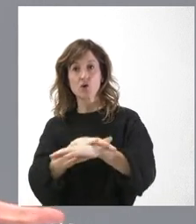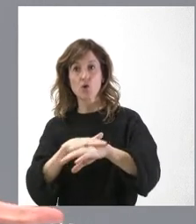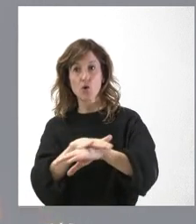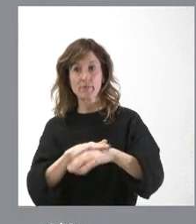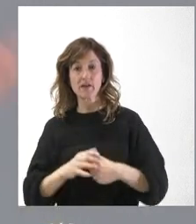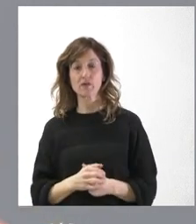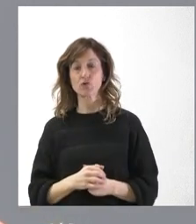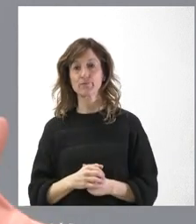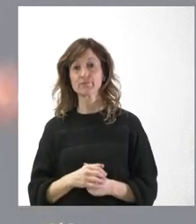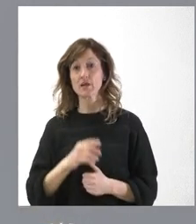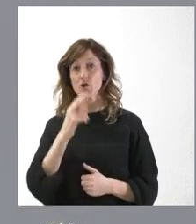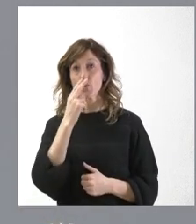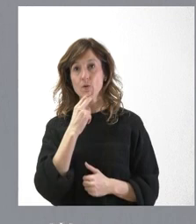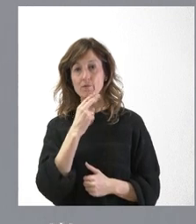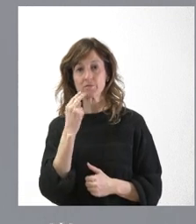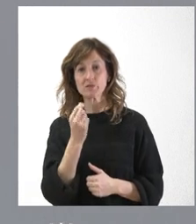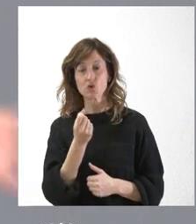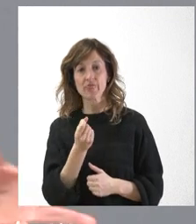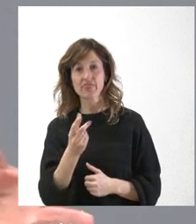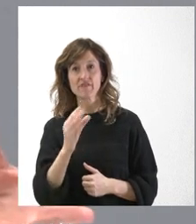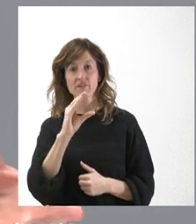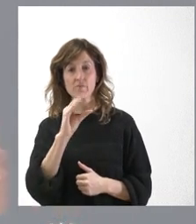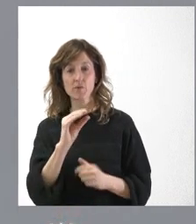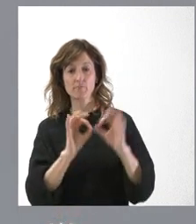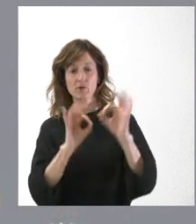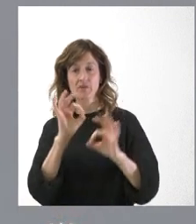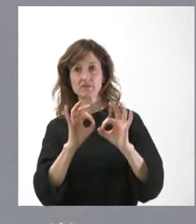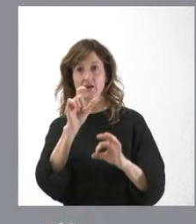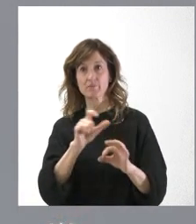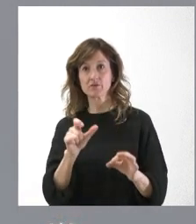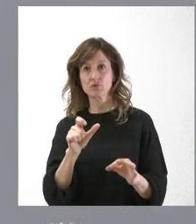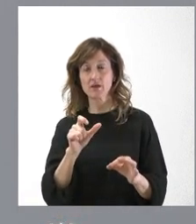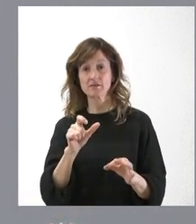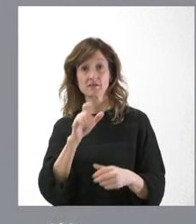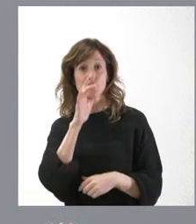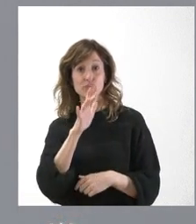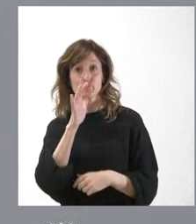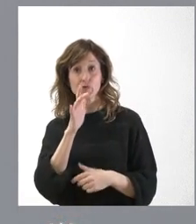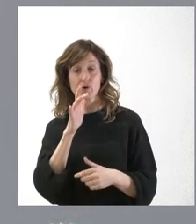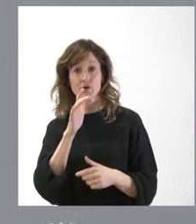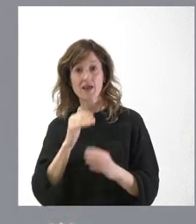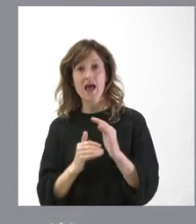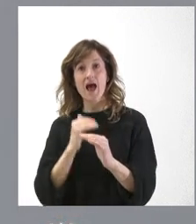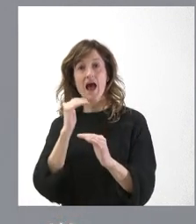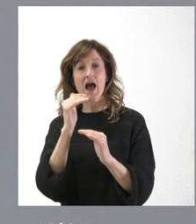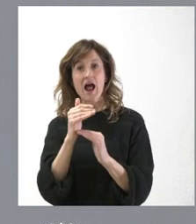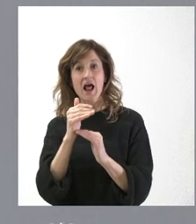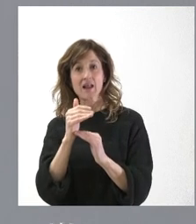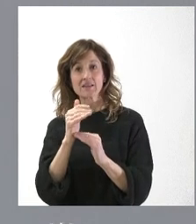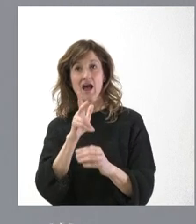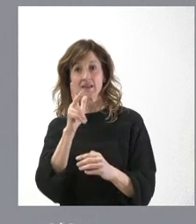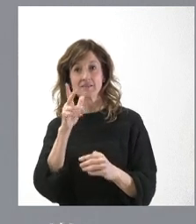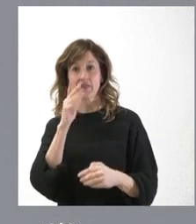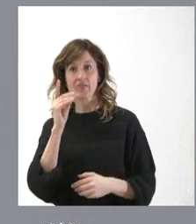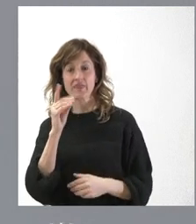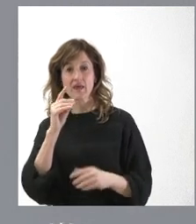compromete a una cifra tan baja de porcentaje de población en la extensión de la alta definición